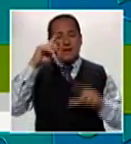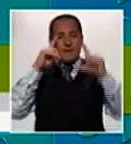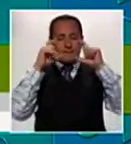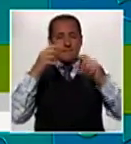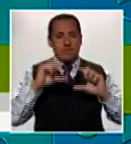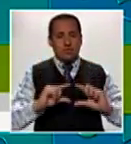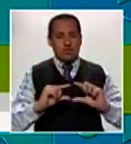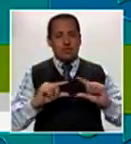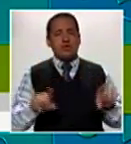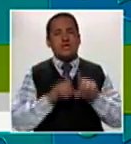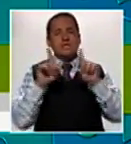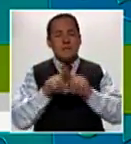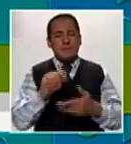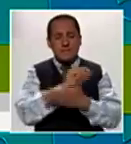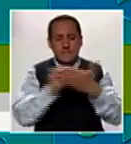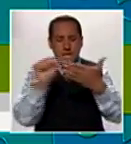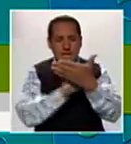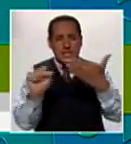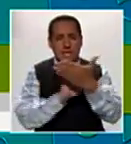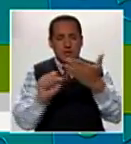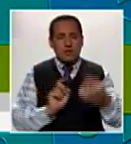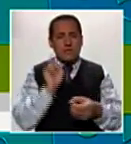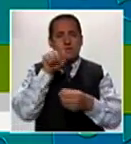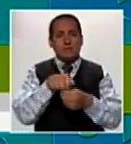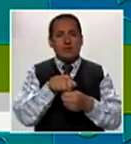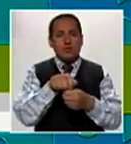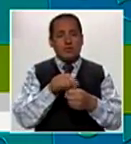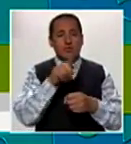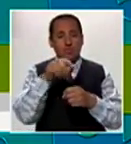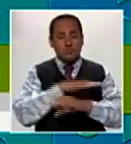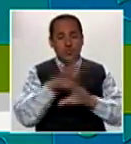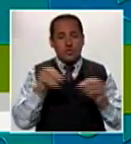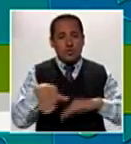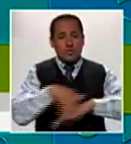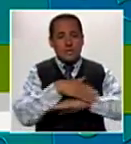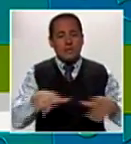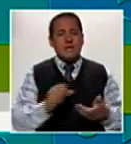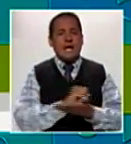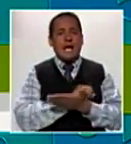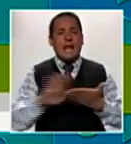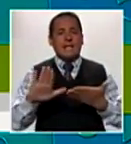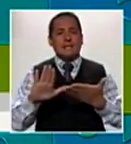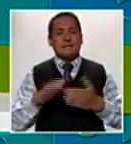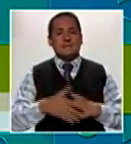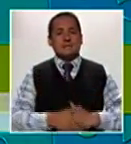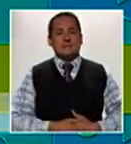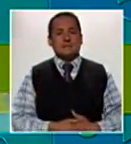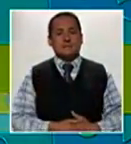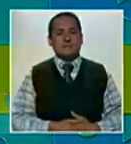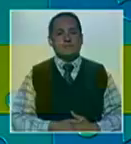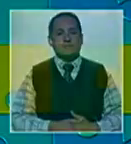fotografía tamaño carnet y llenando un formato de inscripción. Dicho trámite es gratuito.